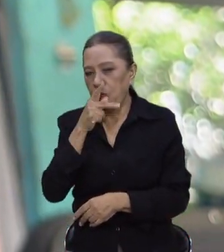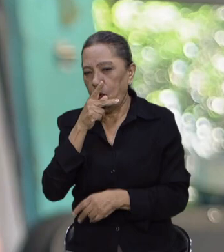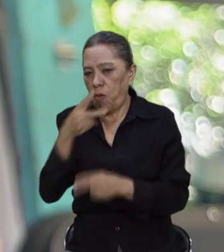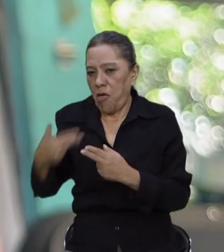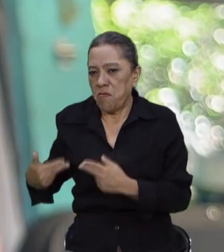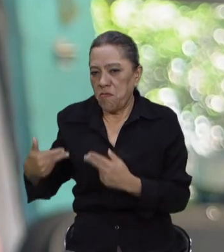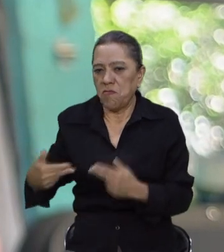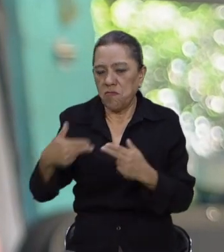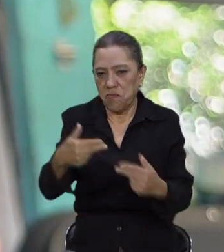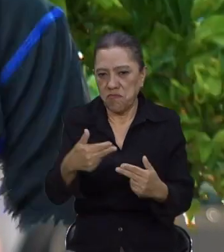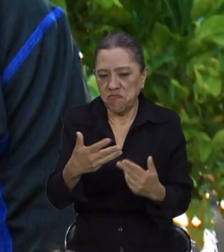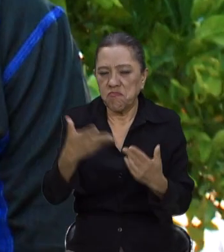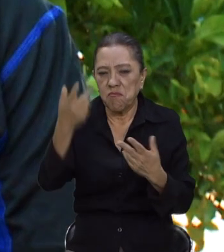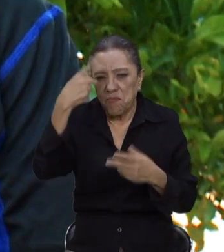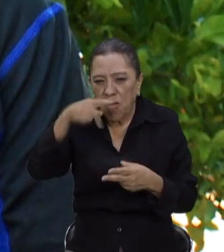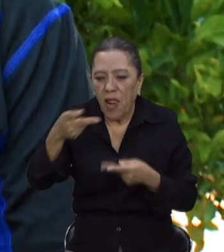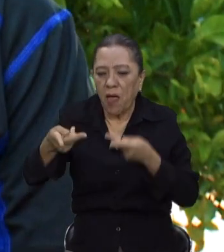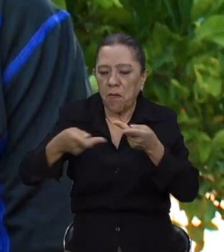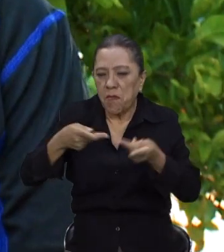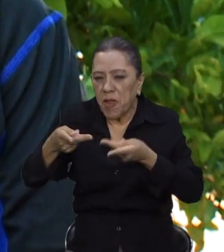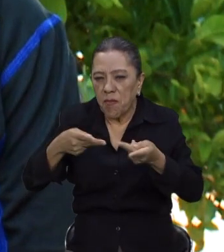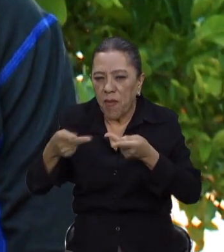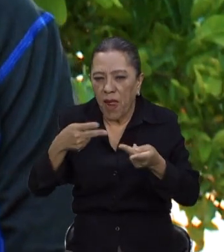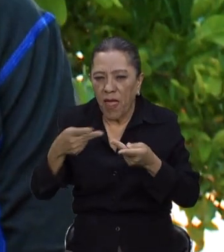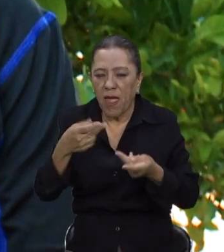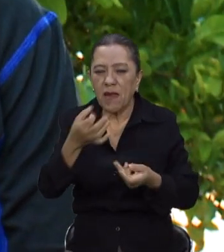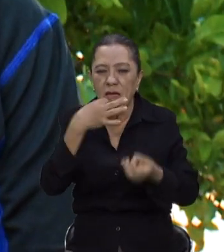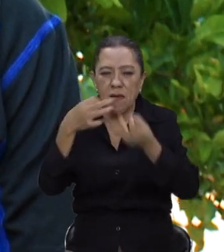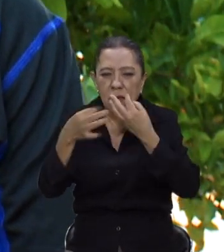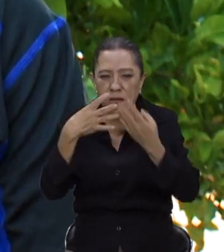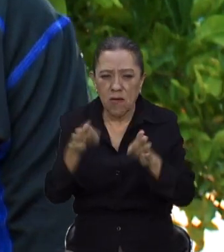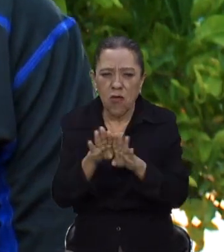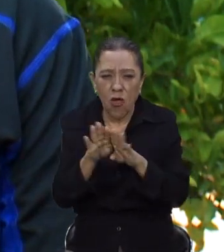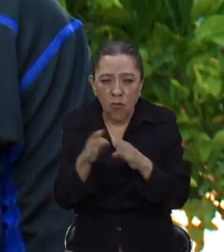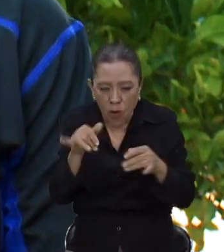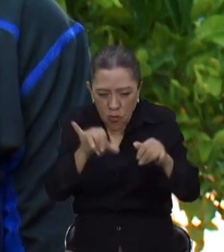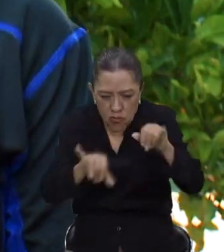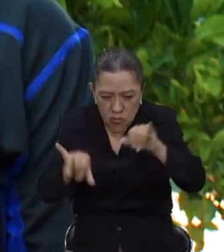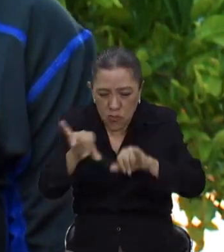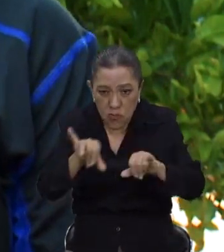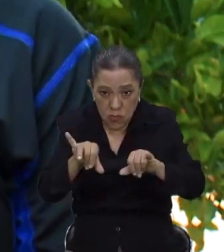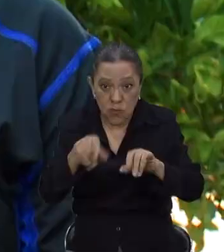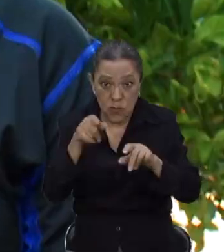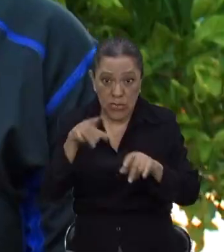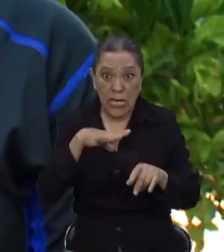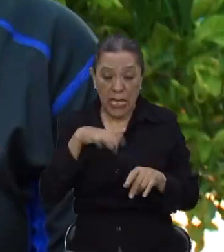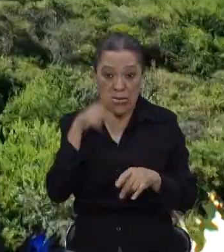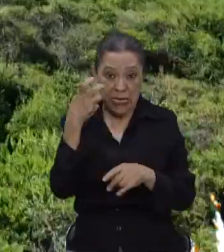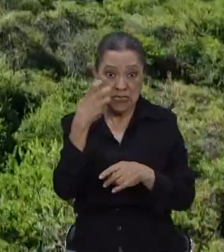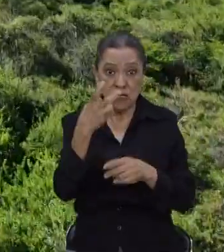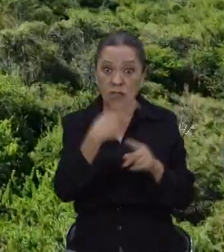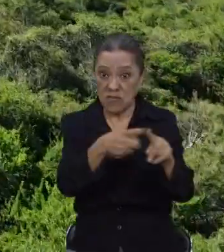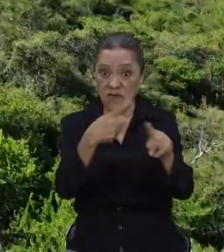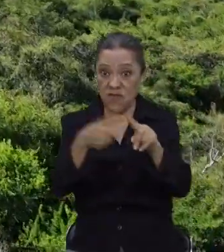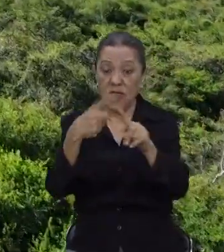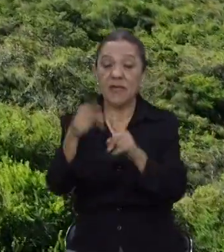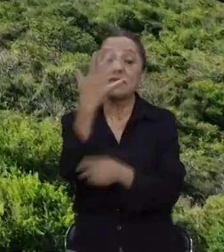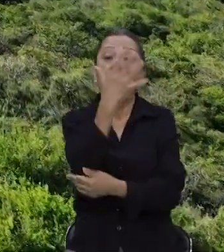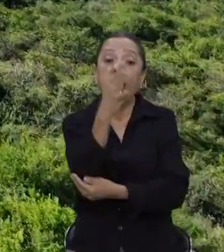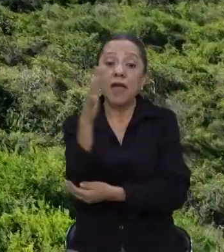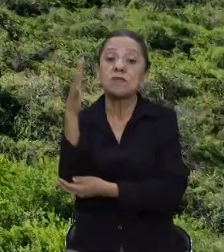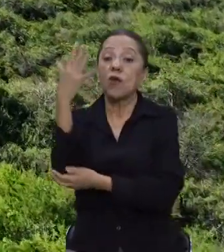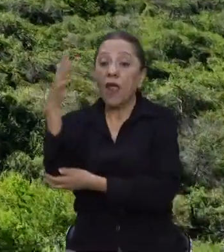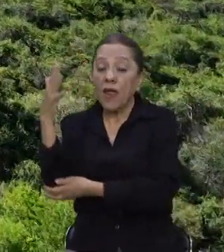Pues nosotros aquí mismo, en nuestro cerro, en nuestra comunidad, tenemos esos árboles medicinales.